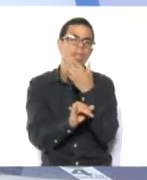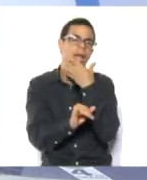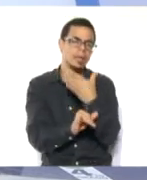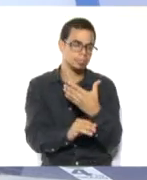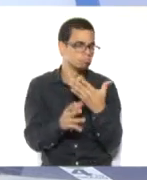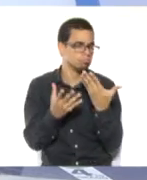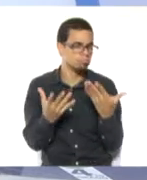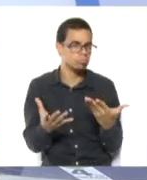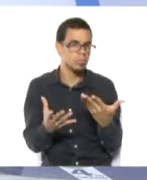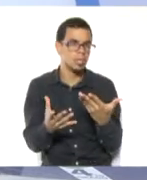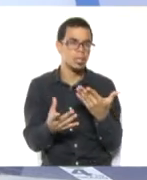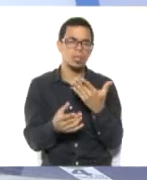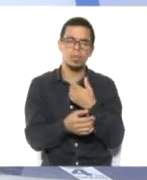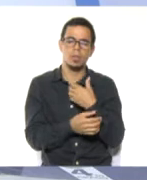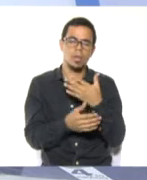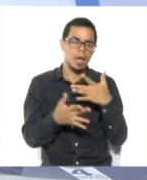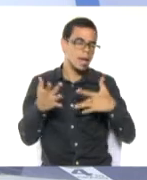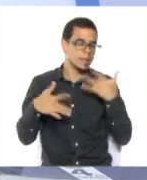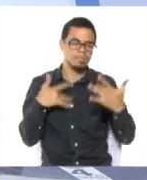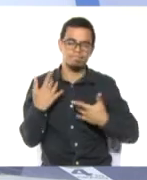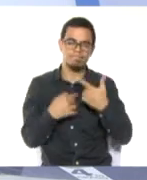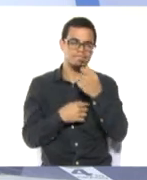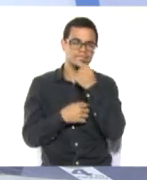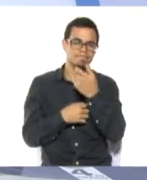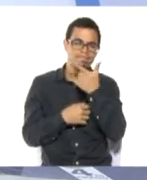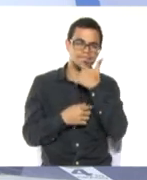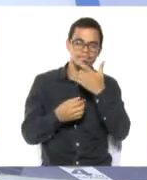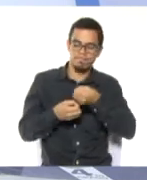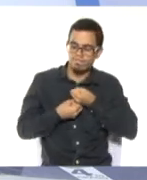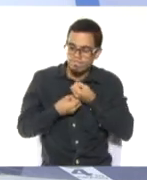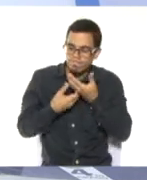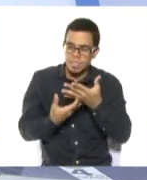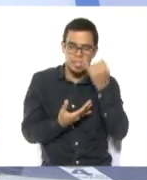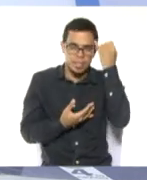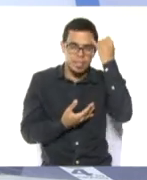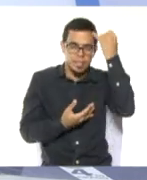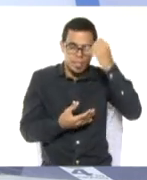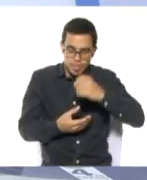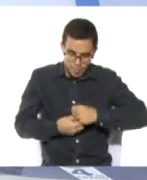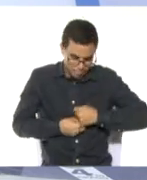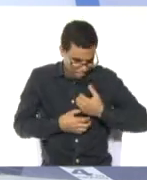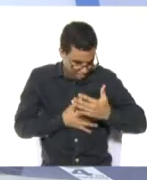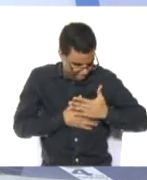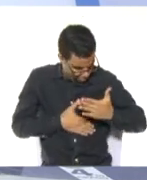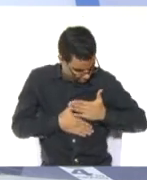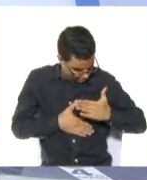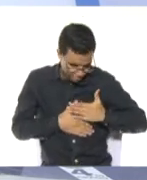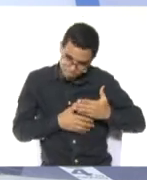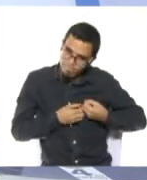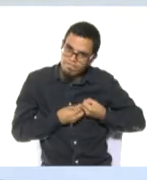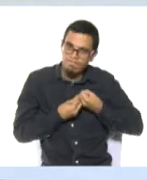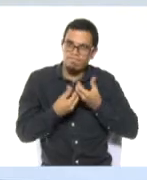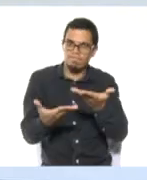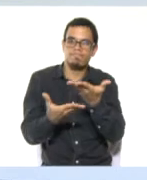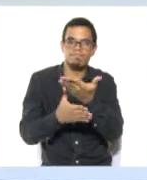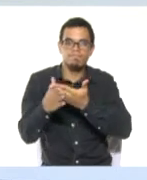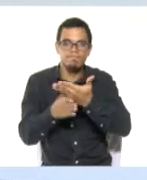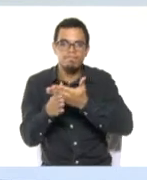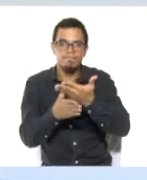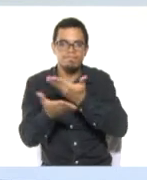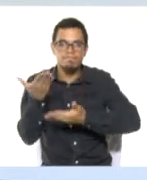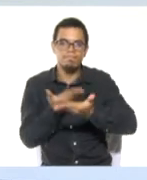permite enviar a nuestros familiares nuestros mejores deseos en esta época navideña. Veamos en el próximo